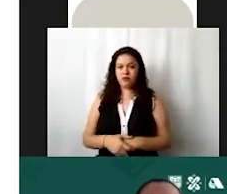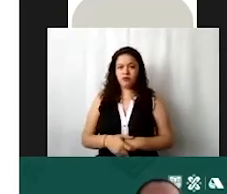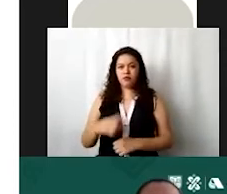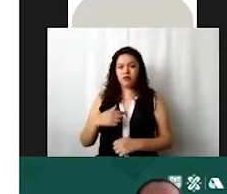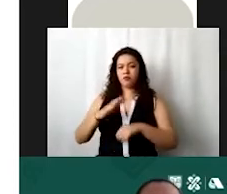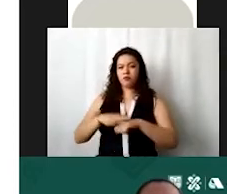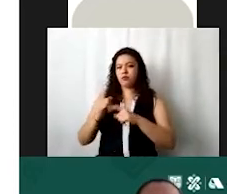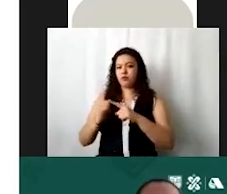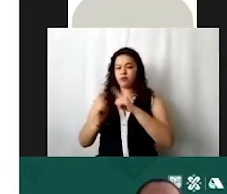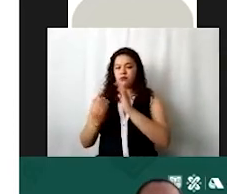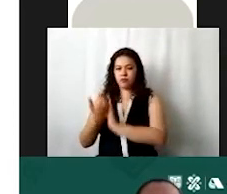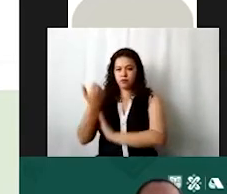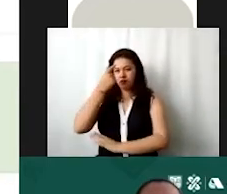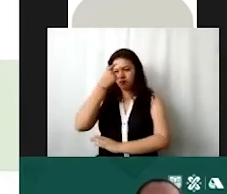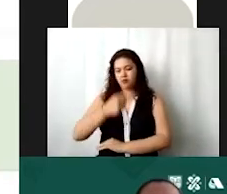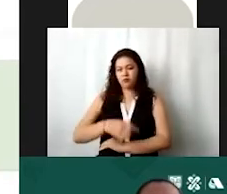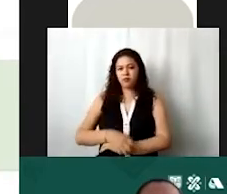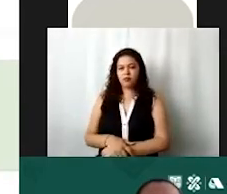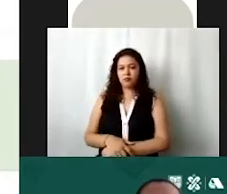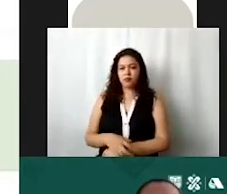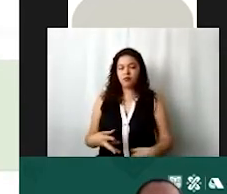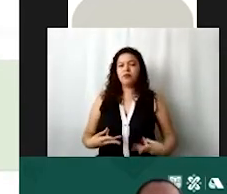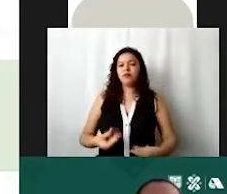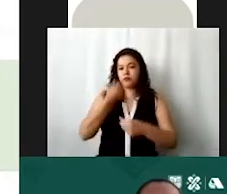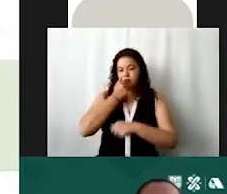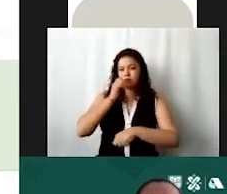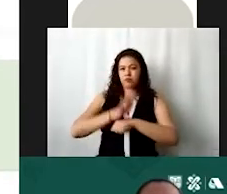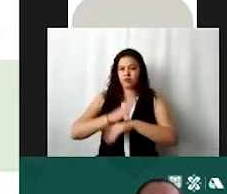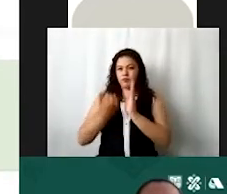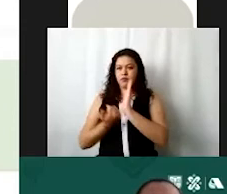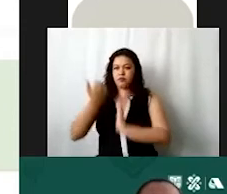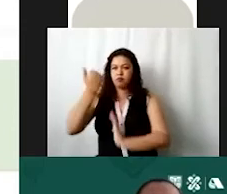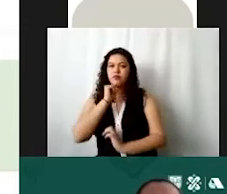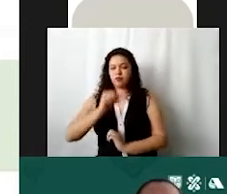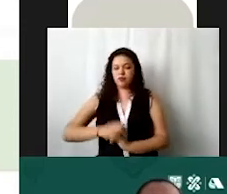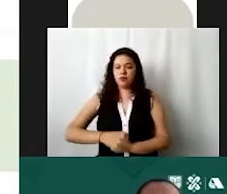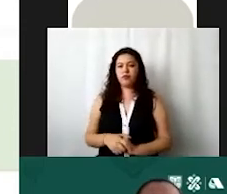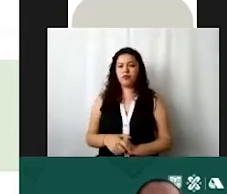alta para que en gastos de administración no la supere vamos a suponer